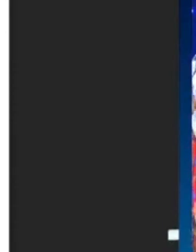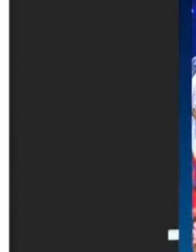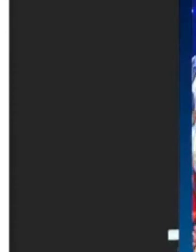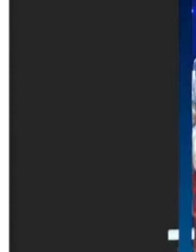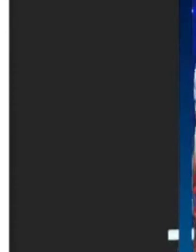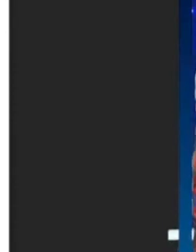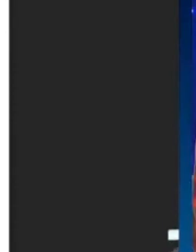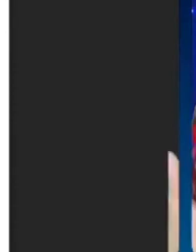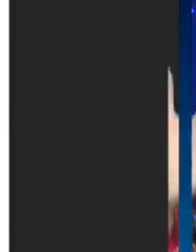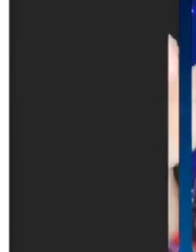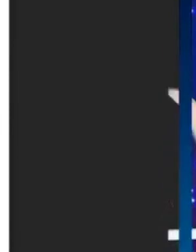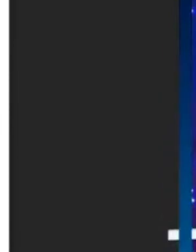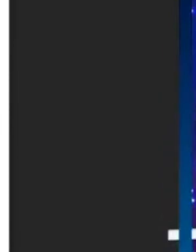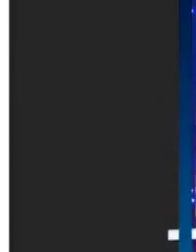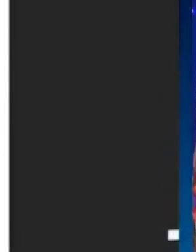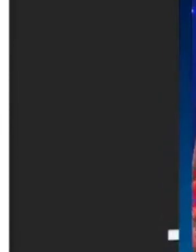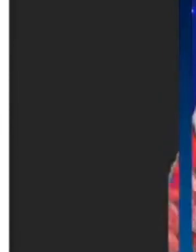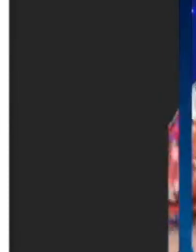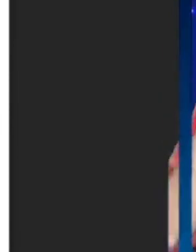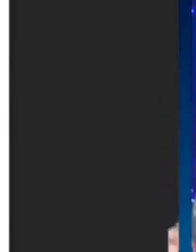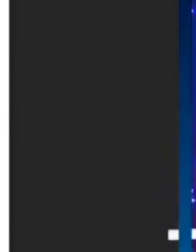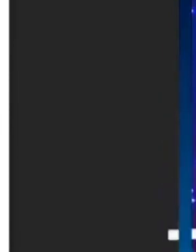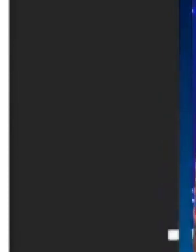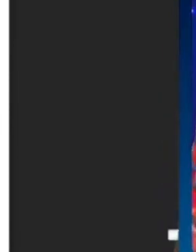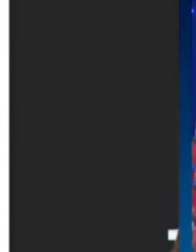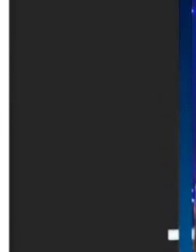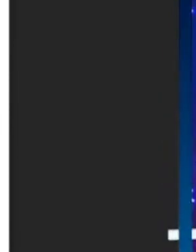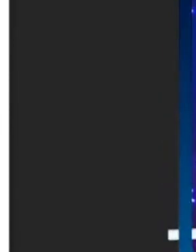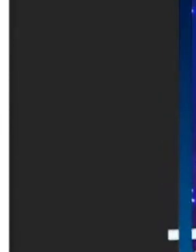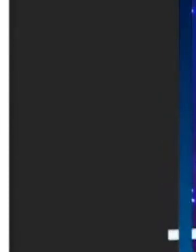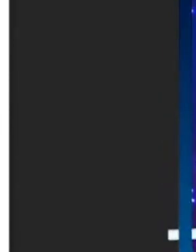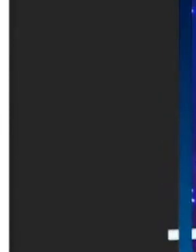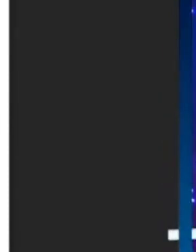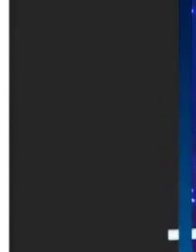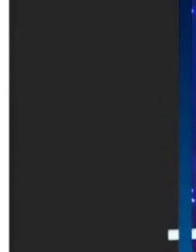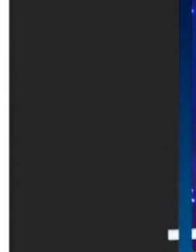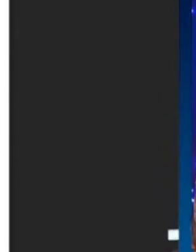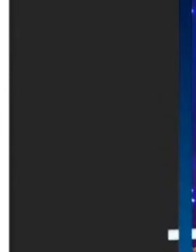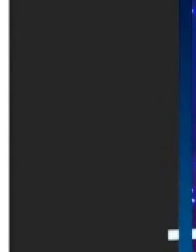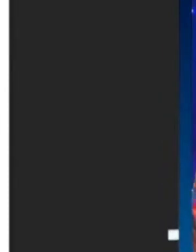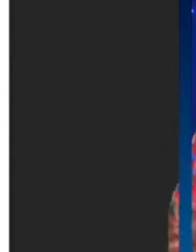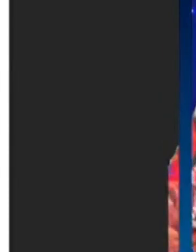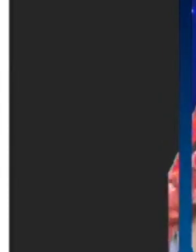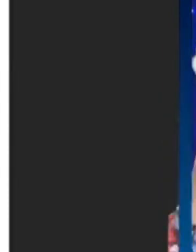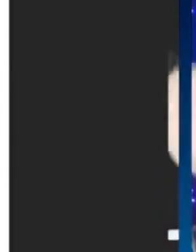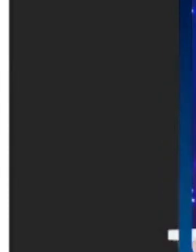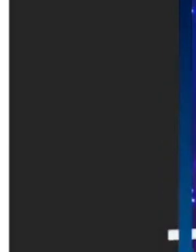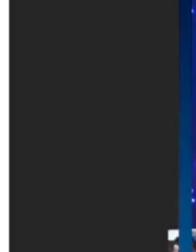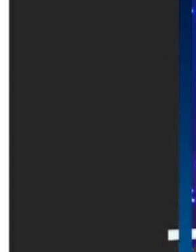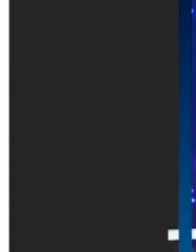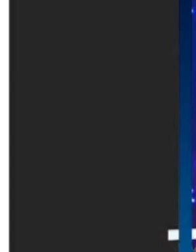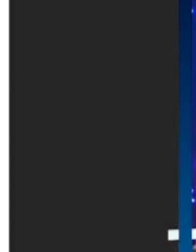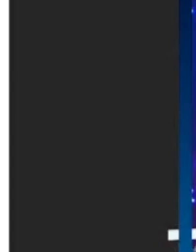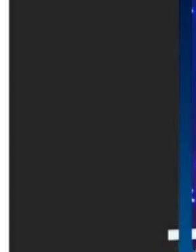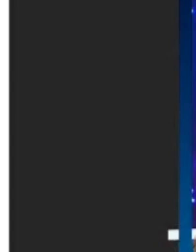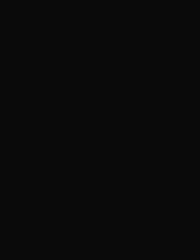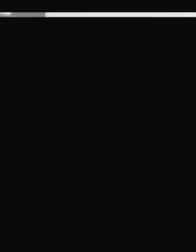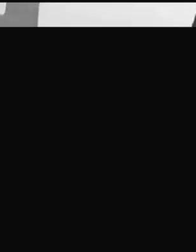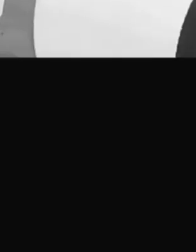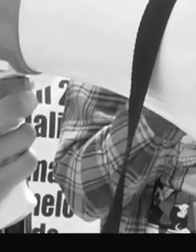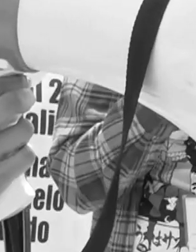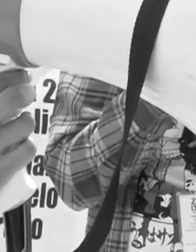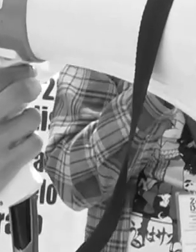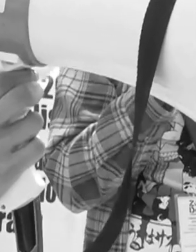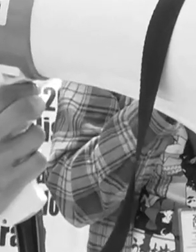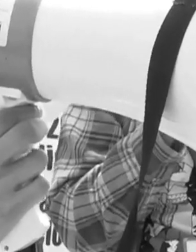métete como la humedad y vamos a sacar y le vamos a dar con todo en contra al presidente pero pues que creen se la pellizcaron